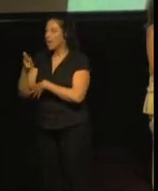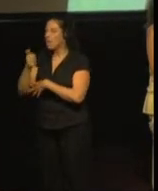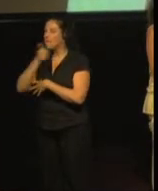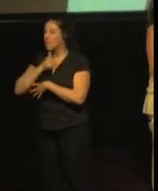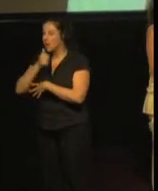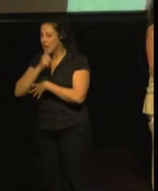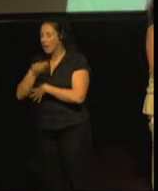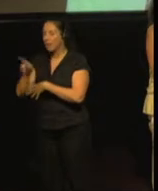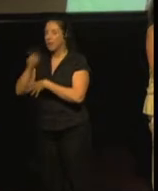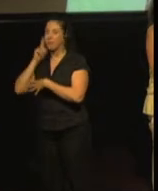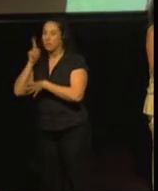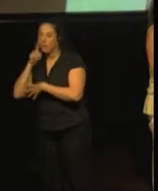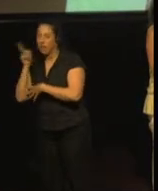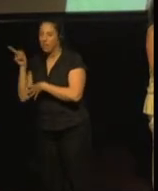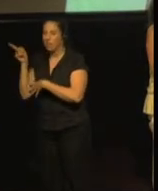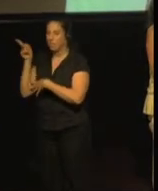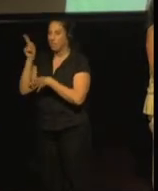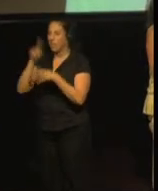Francia,